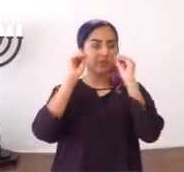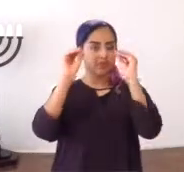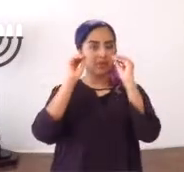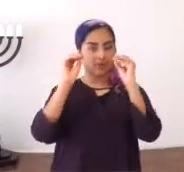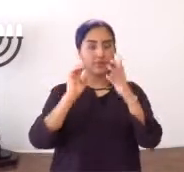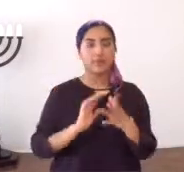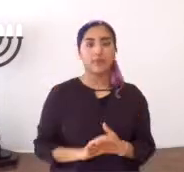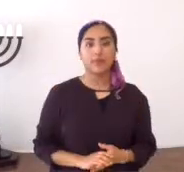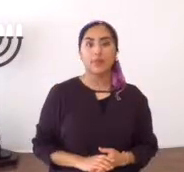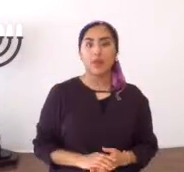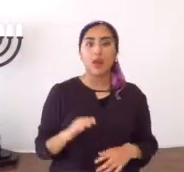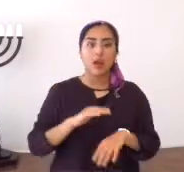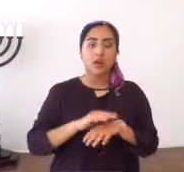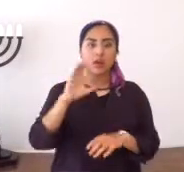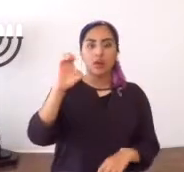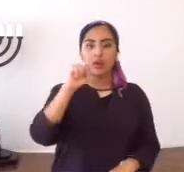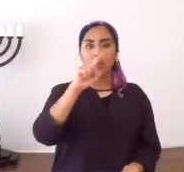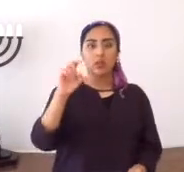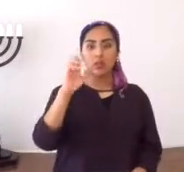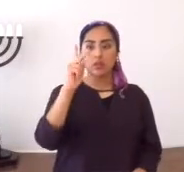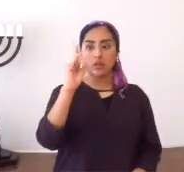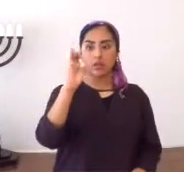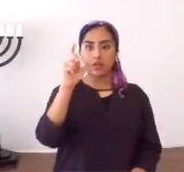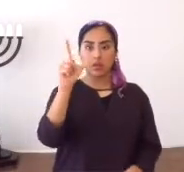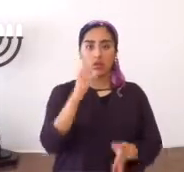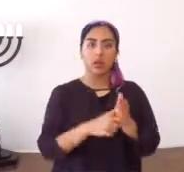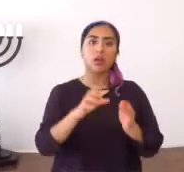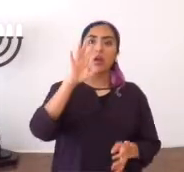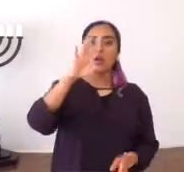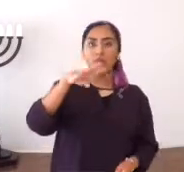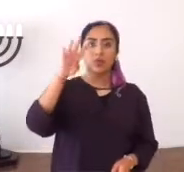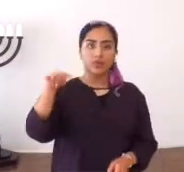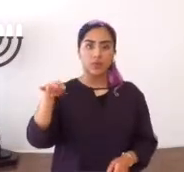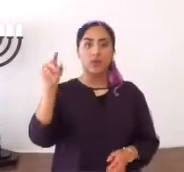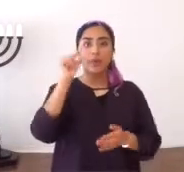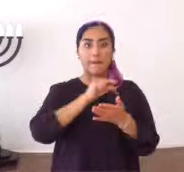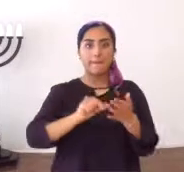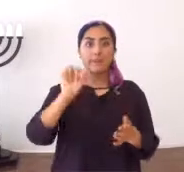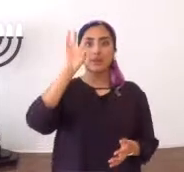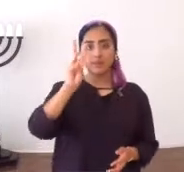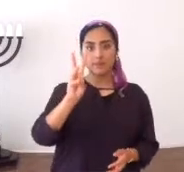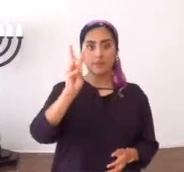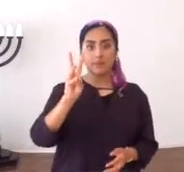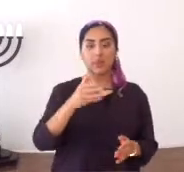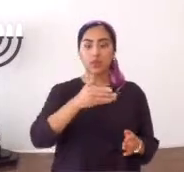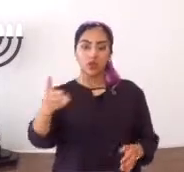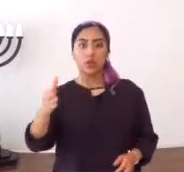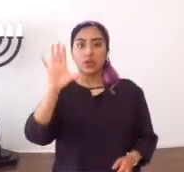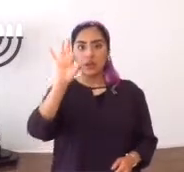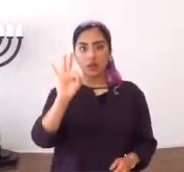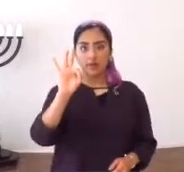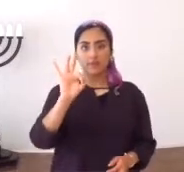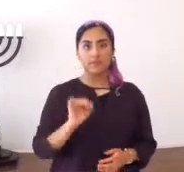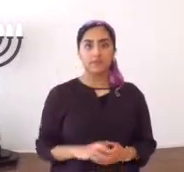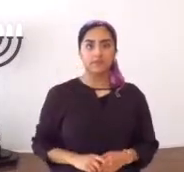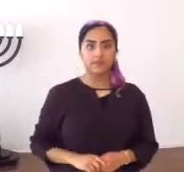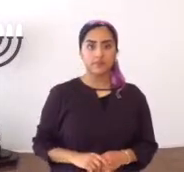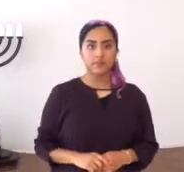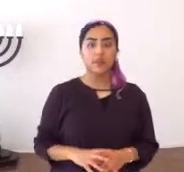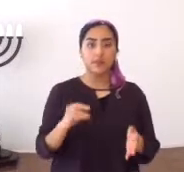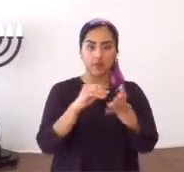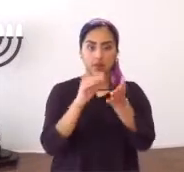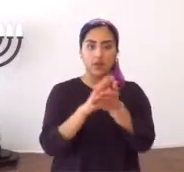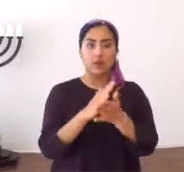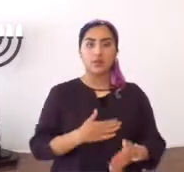eso, vamos a ministrar después, en Ezequiel 44, verso 6, al